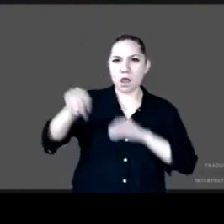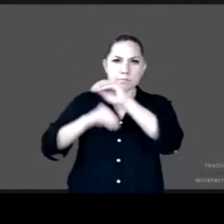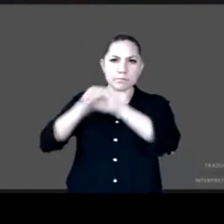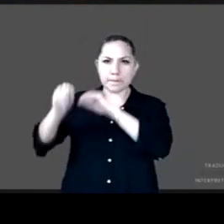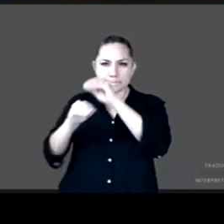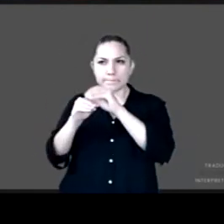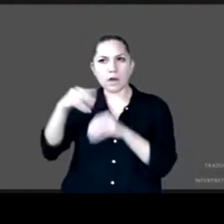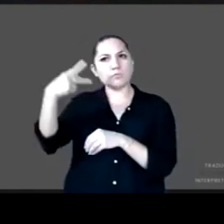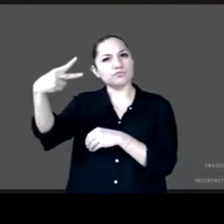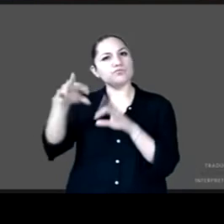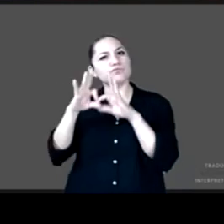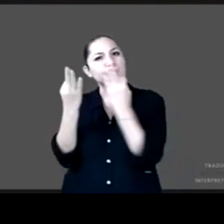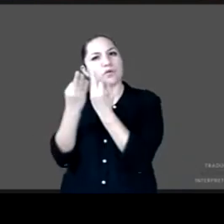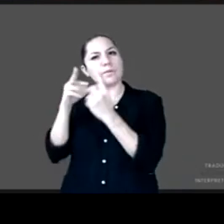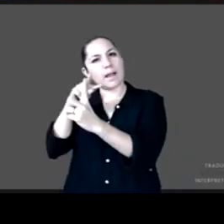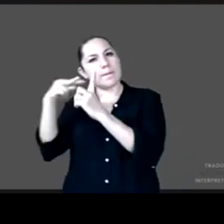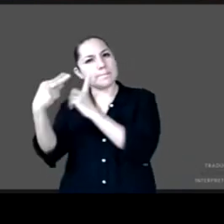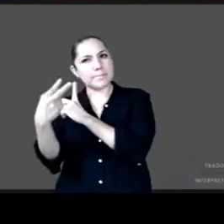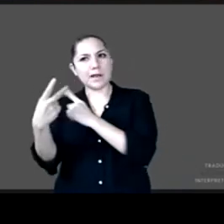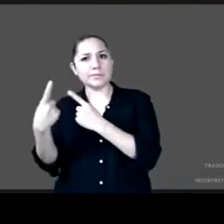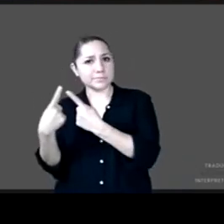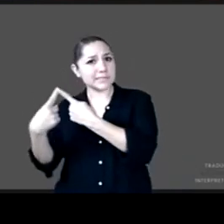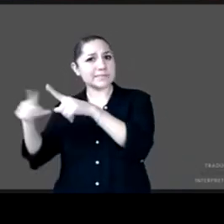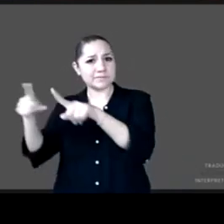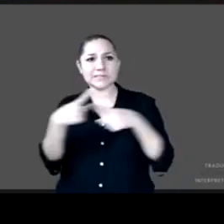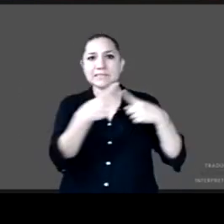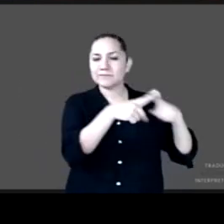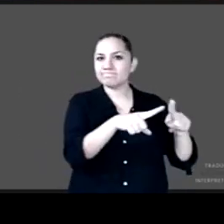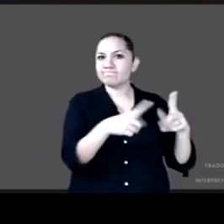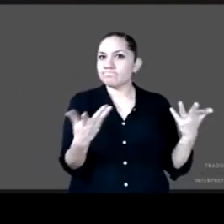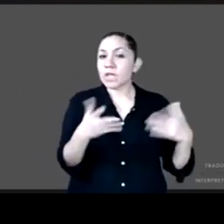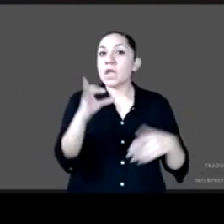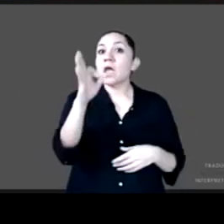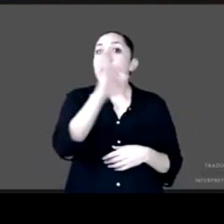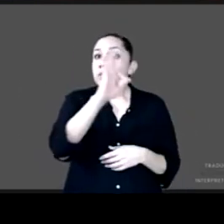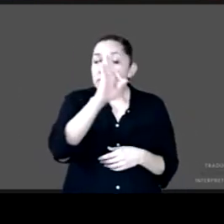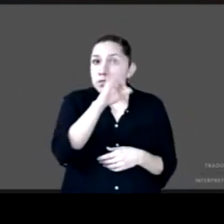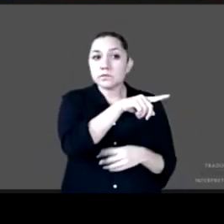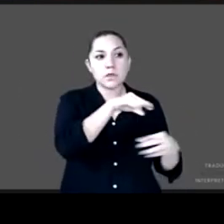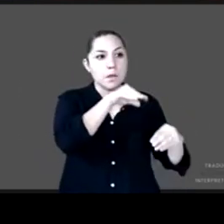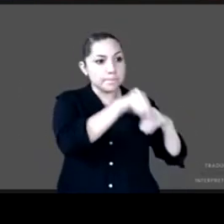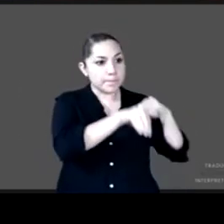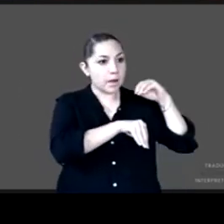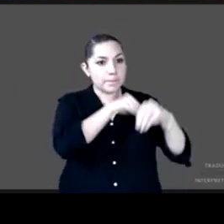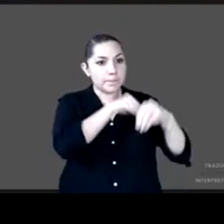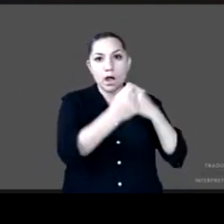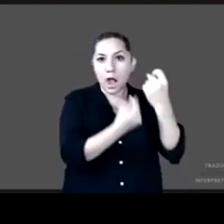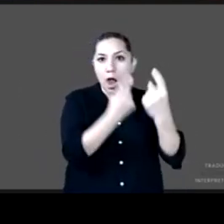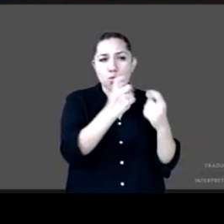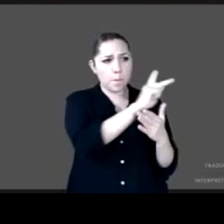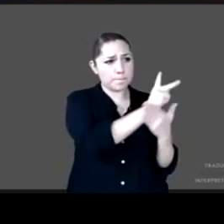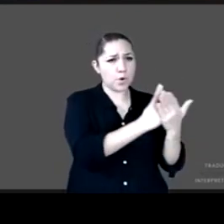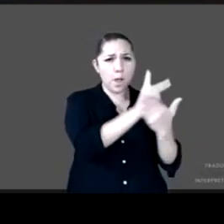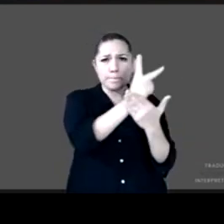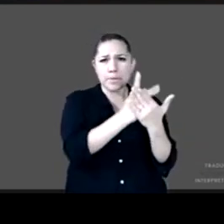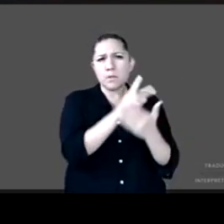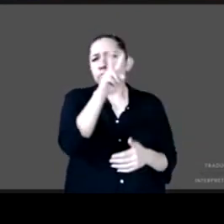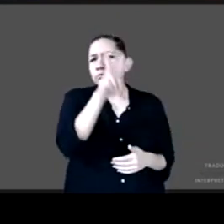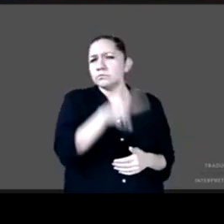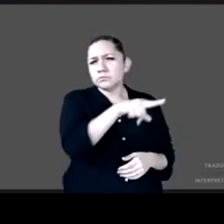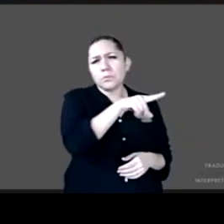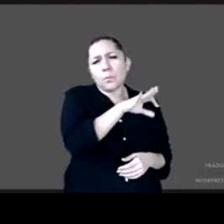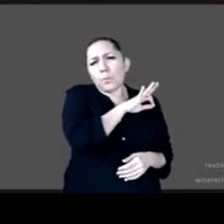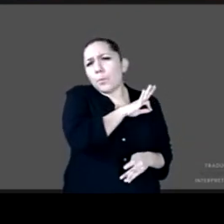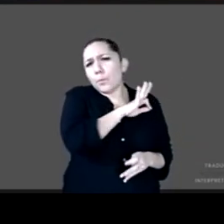coyuntura de veras se pueden debilitar o suspender la proactividad de muchos programas que hoy brindan bienes y servicios a niños y niñas